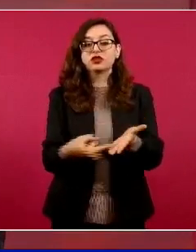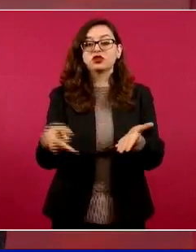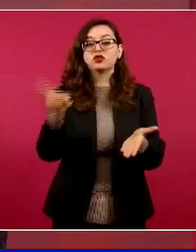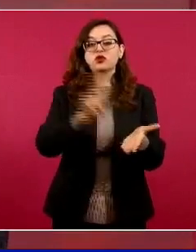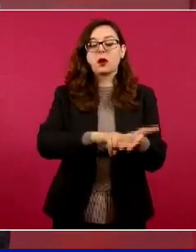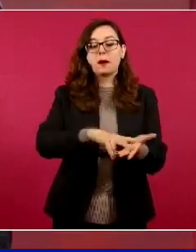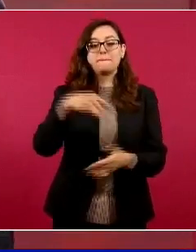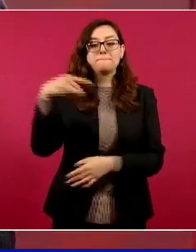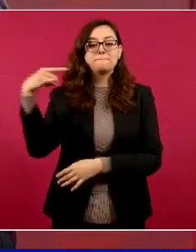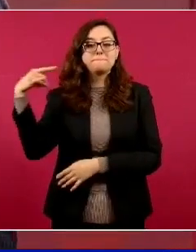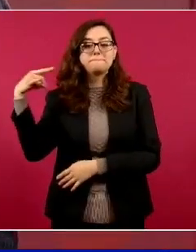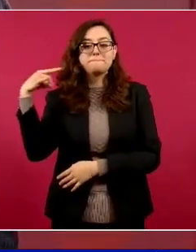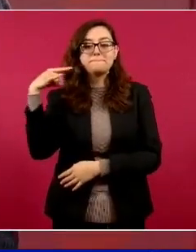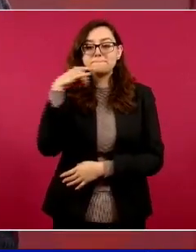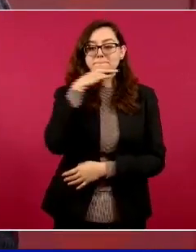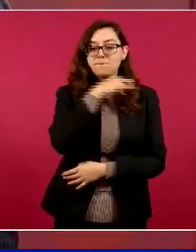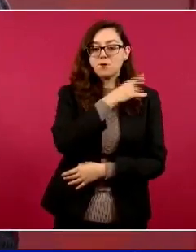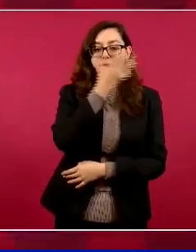callan,